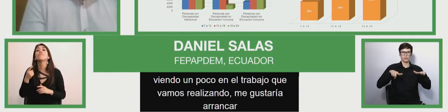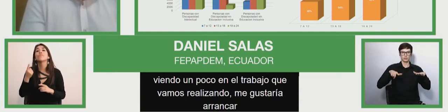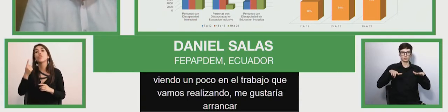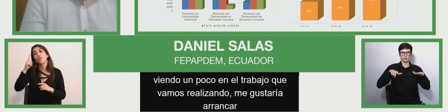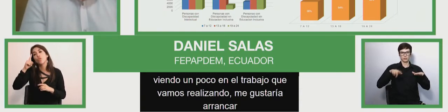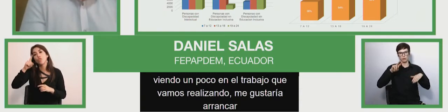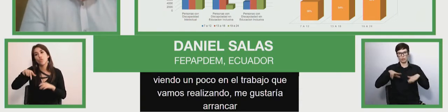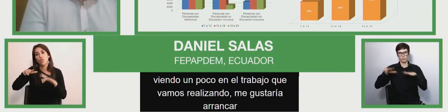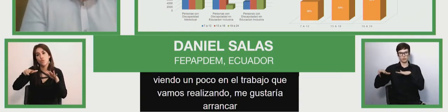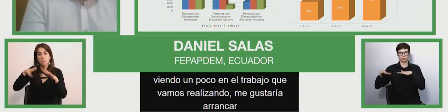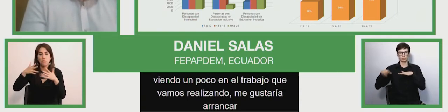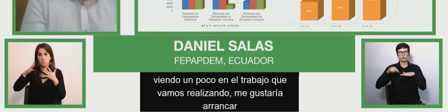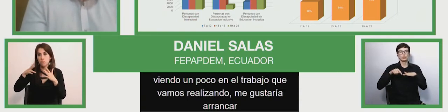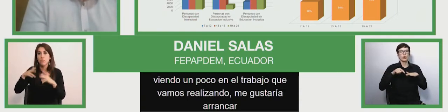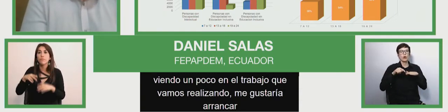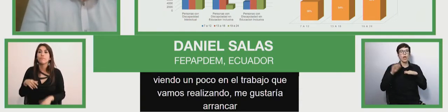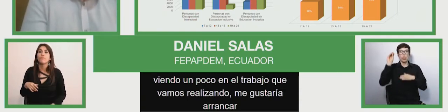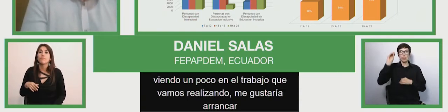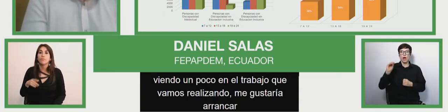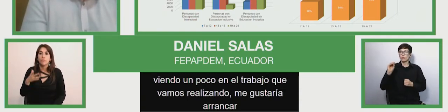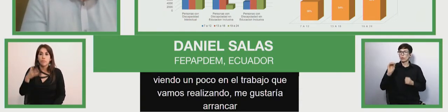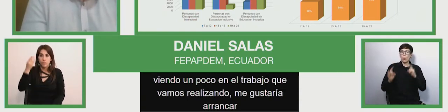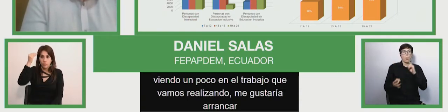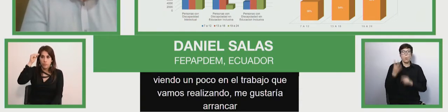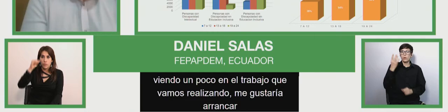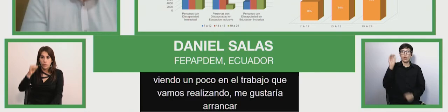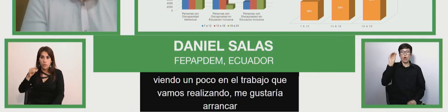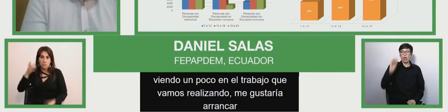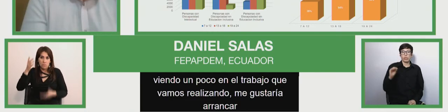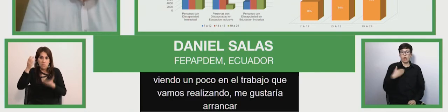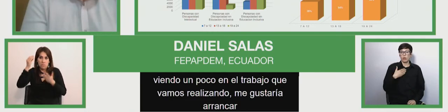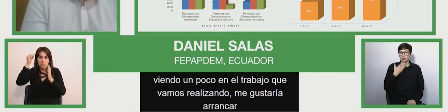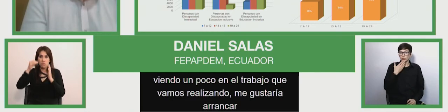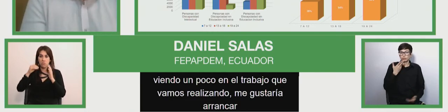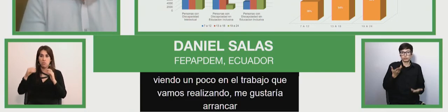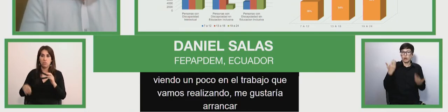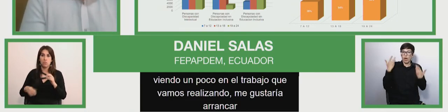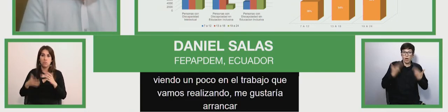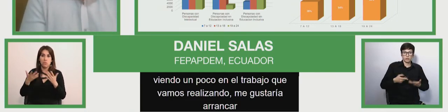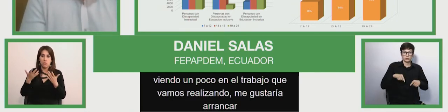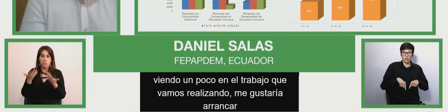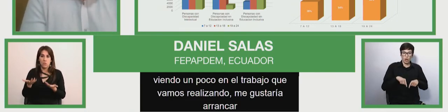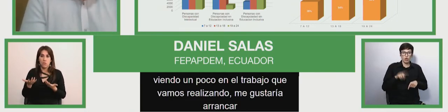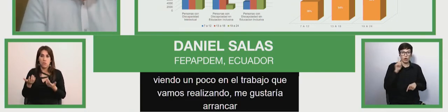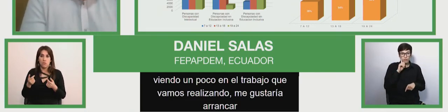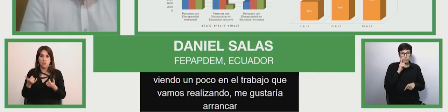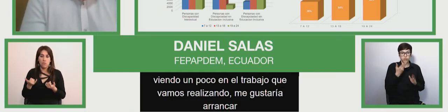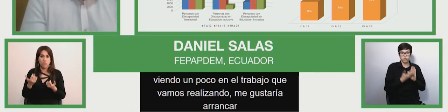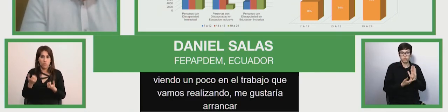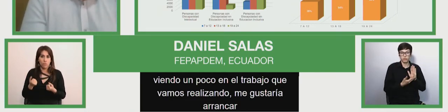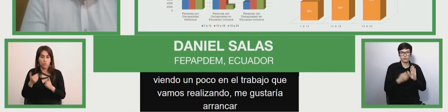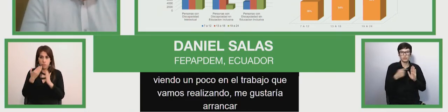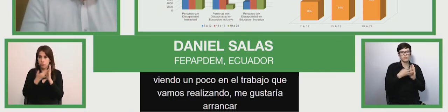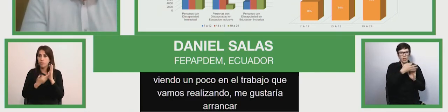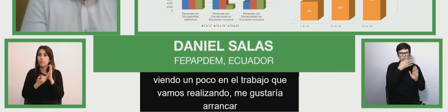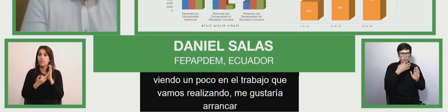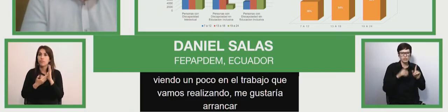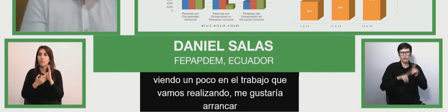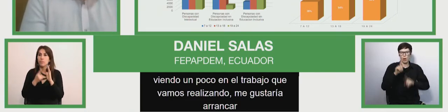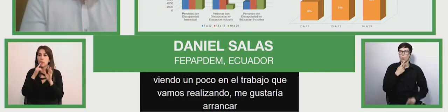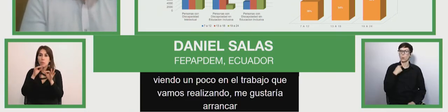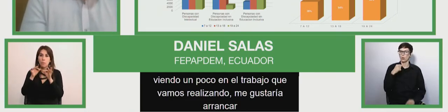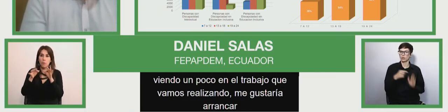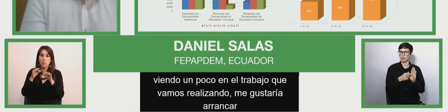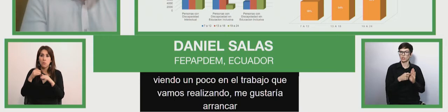principalmente con estos datos, los únicos datos duros que teníamos en ese momento en el país, que nos decían algunas cosas interesantes.